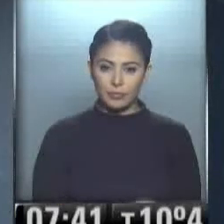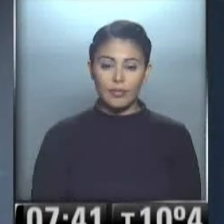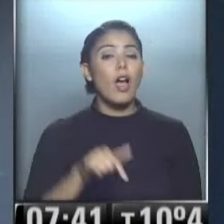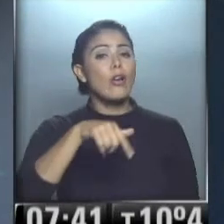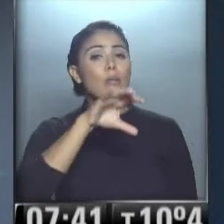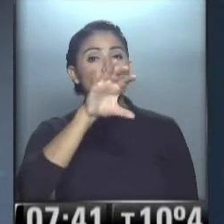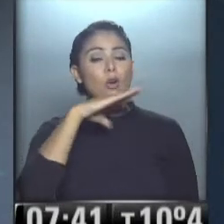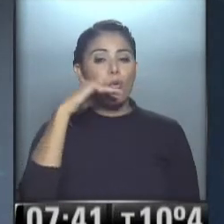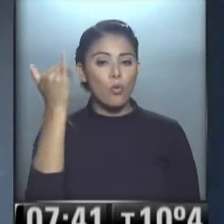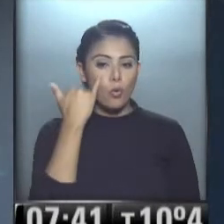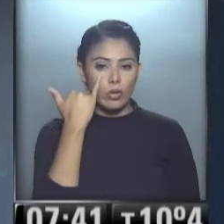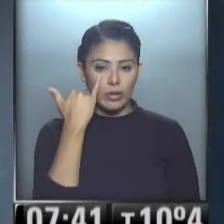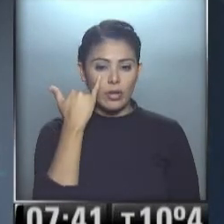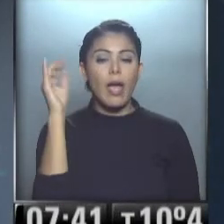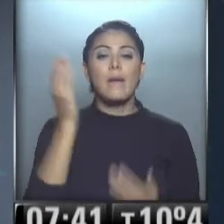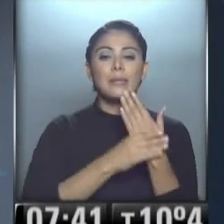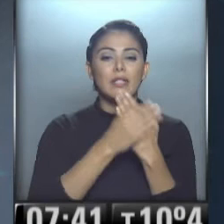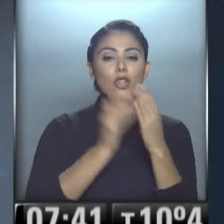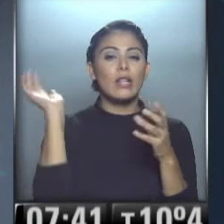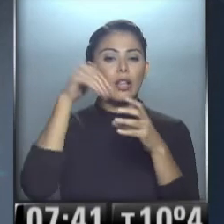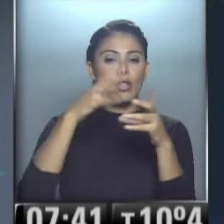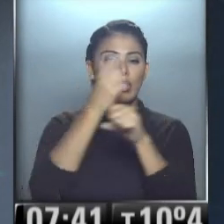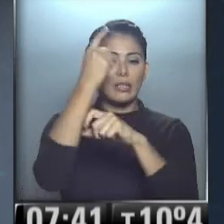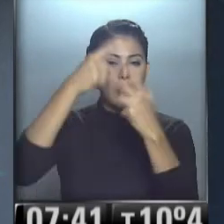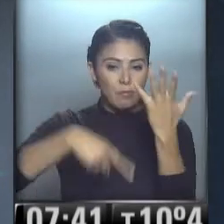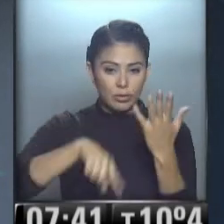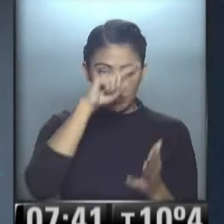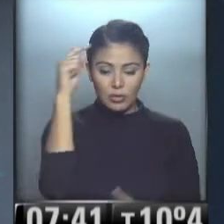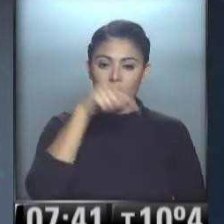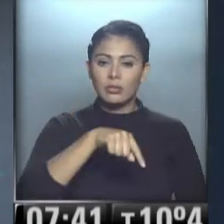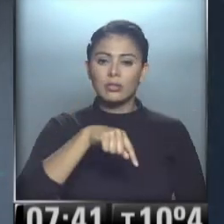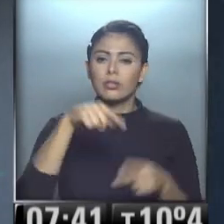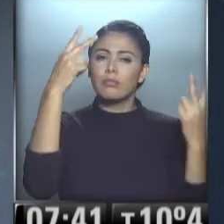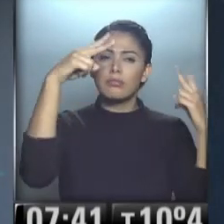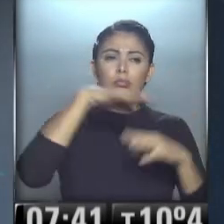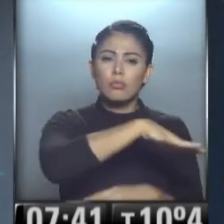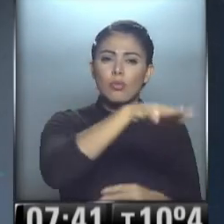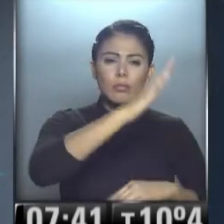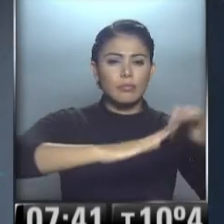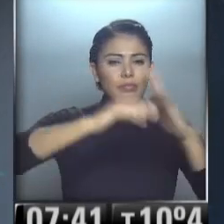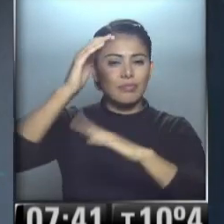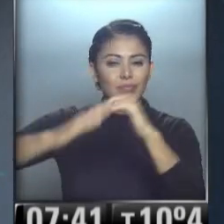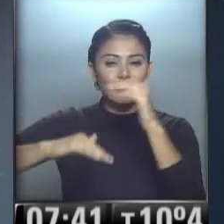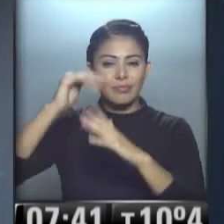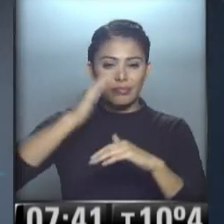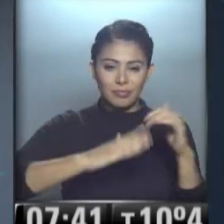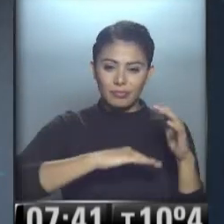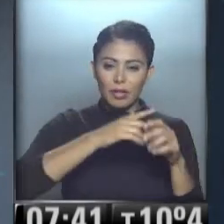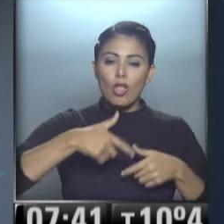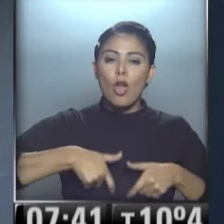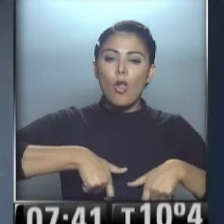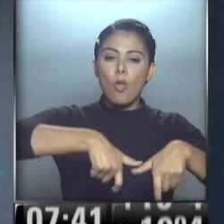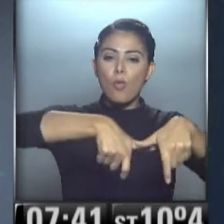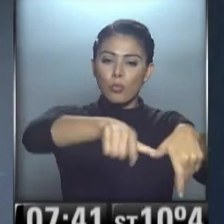Ya estamos en Jujuy. El ministro del Interior y Transporte, Florencio Randazzo, recorrió las obras de reconstrucción del puente